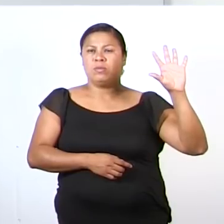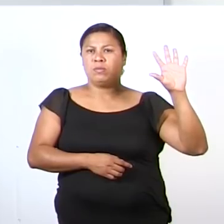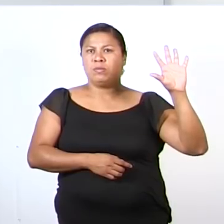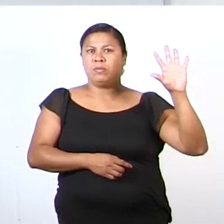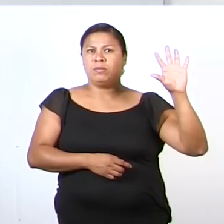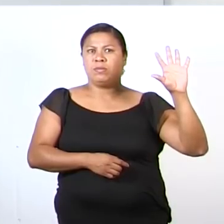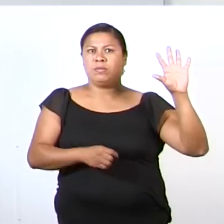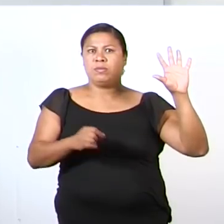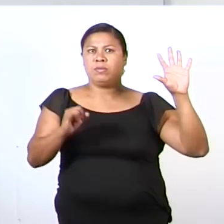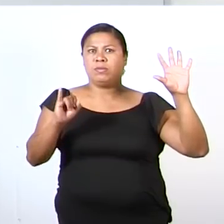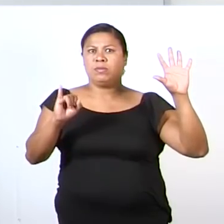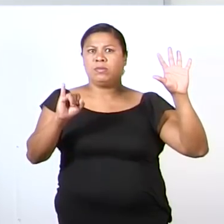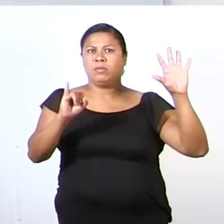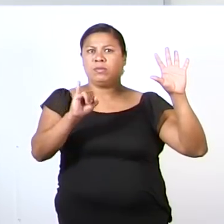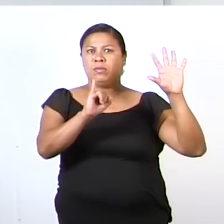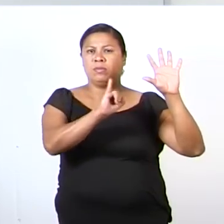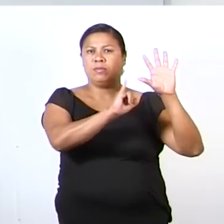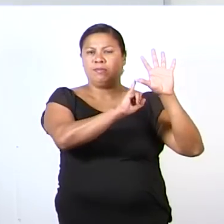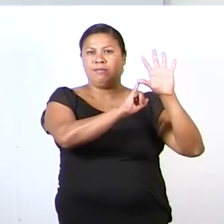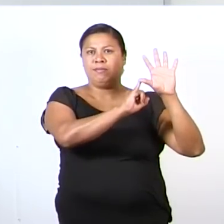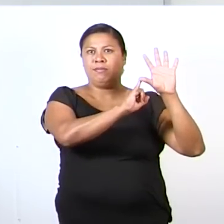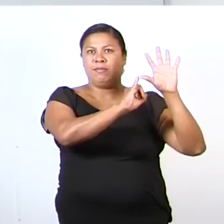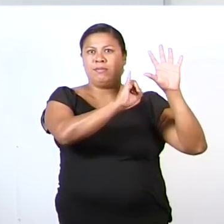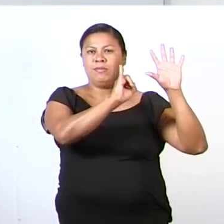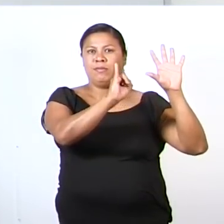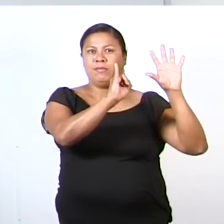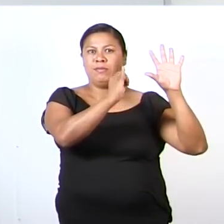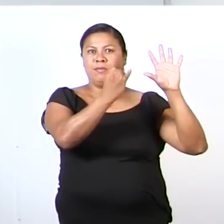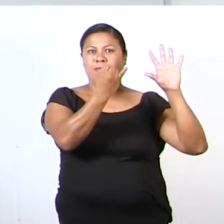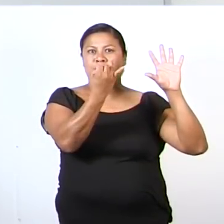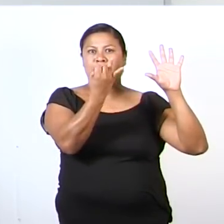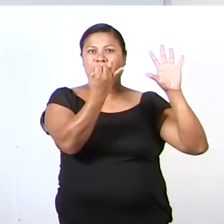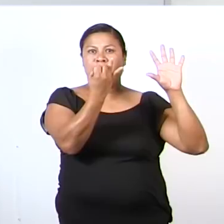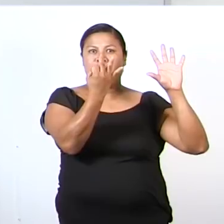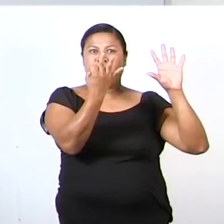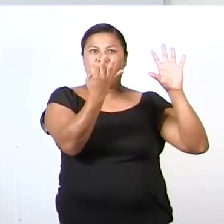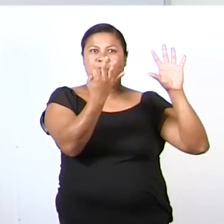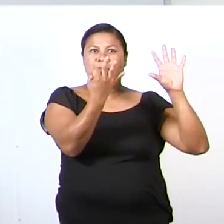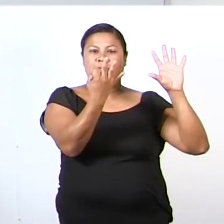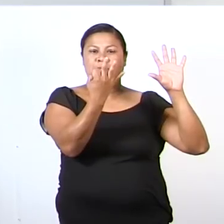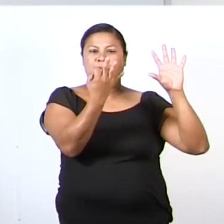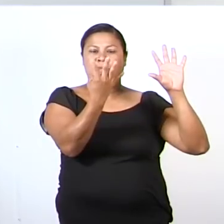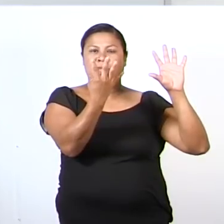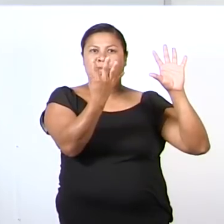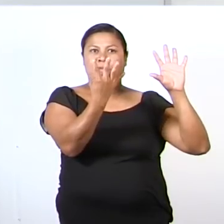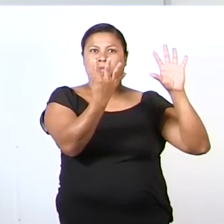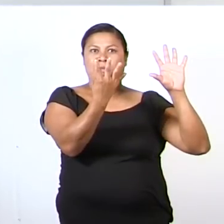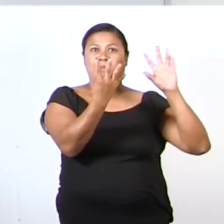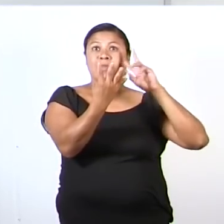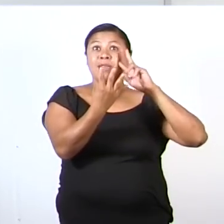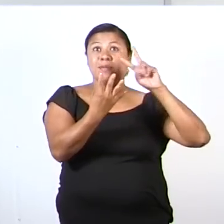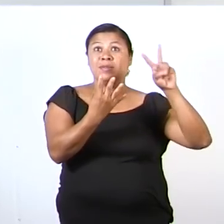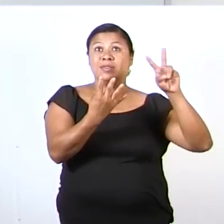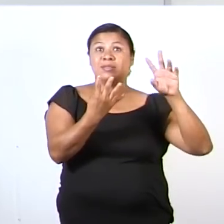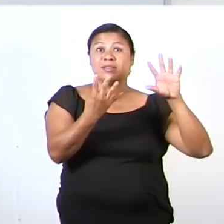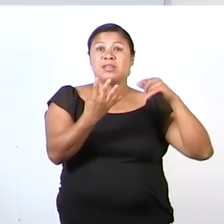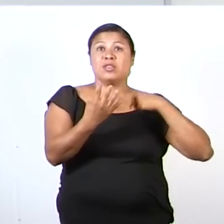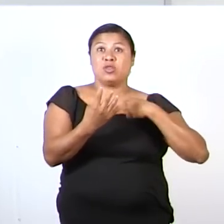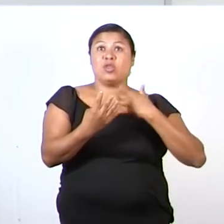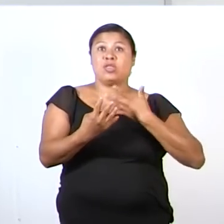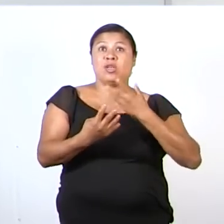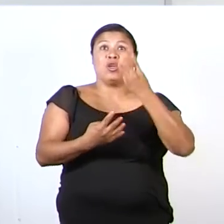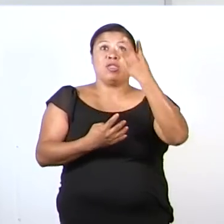dos, tres. Uno, dos, tres. Entonces, ya vieron, formé